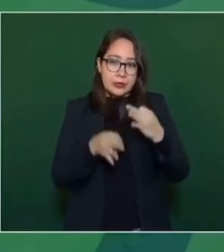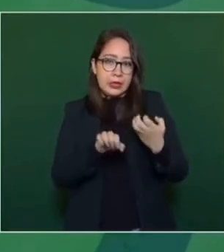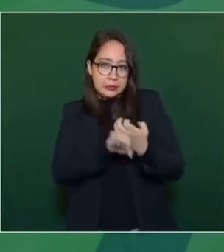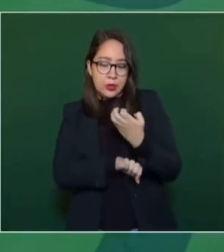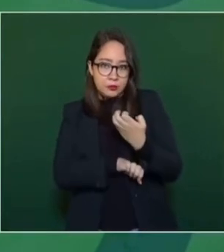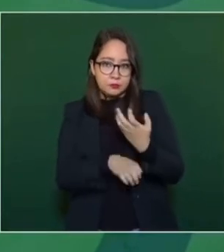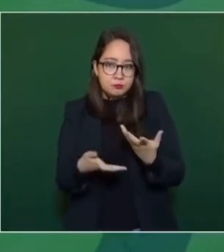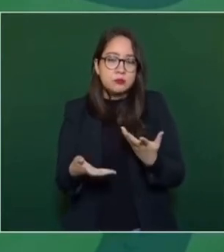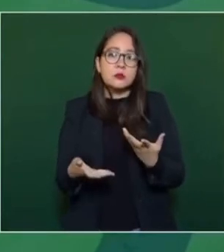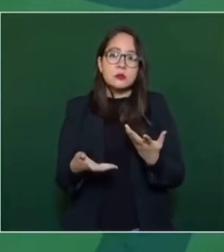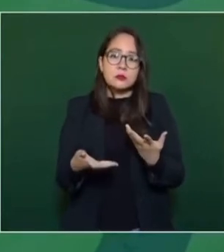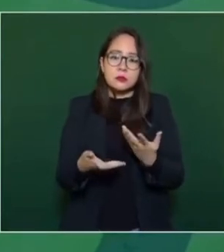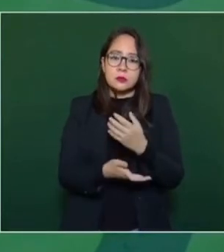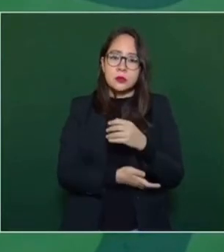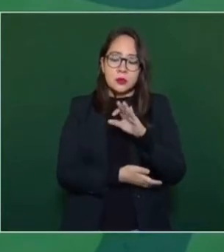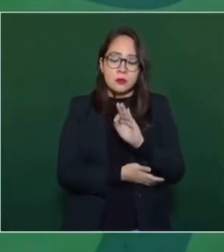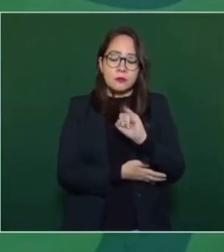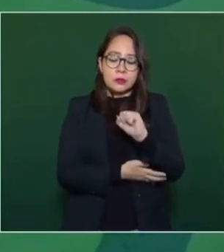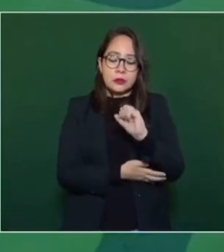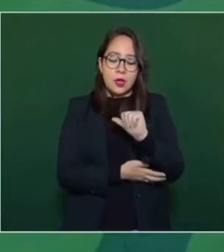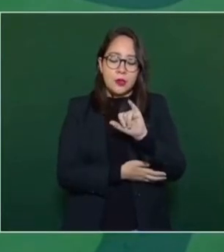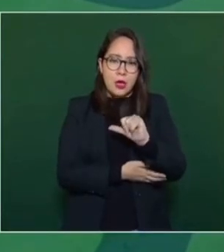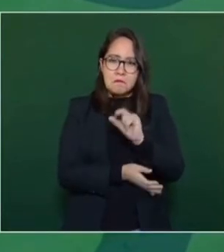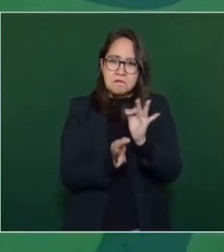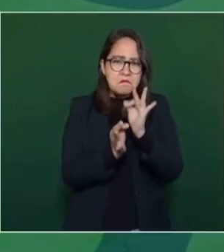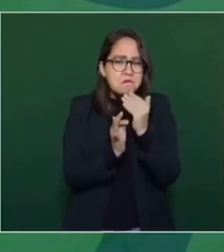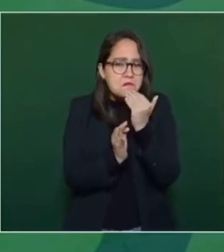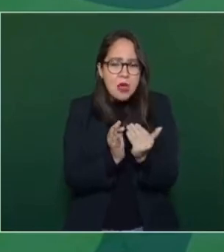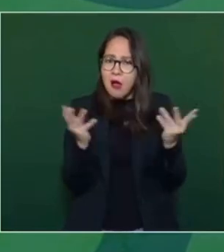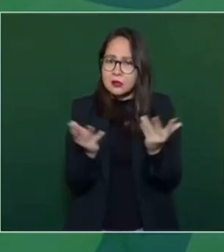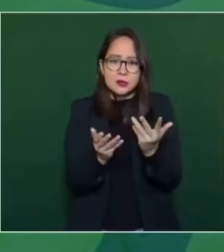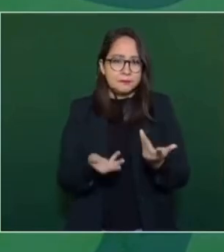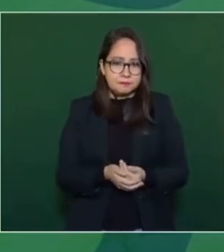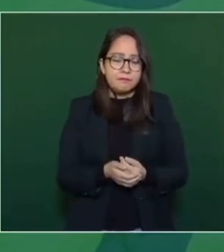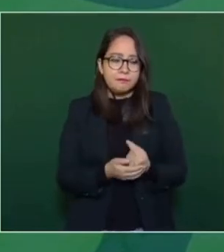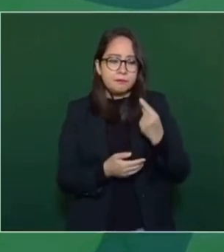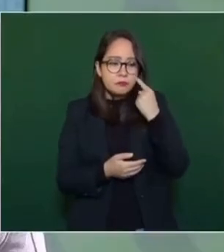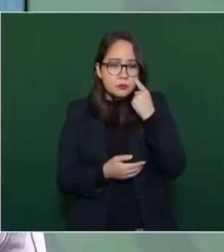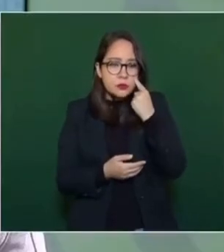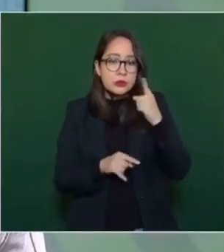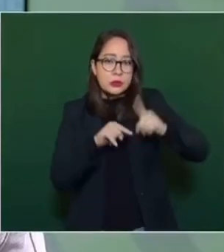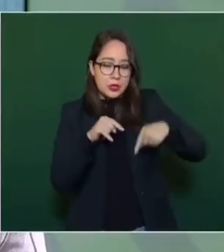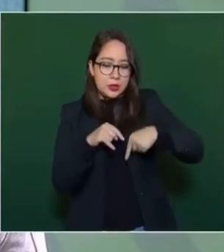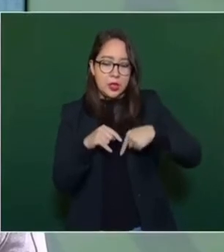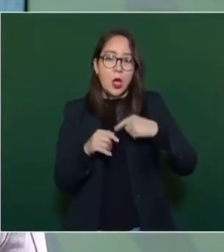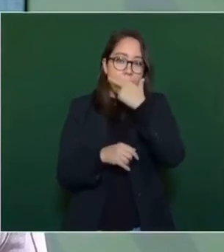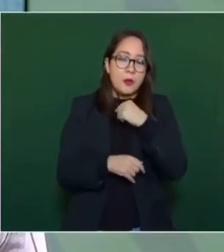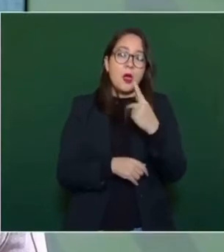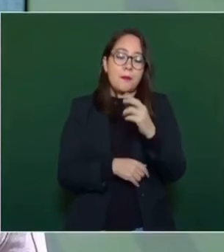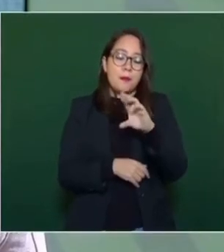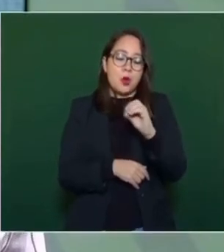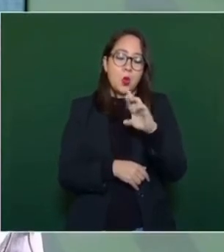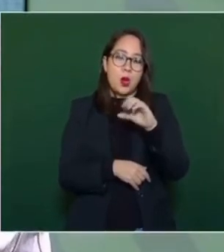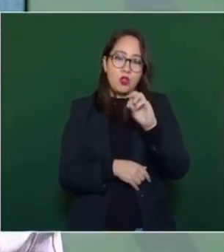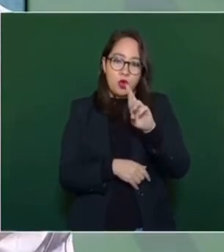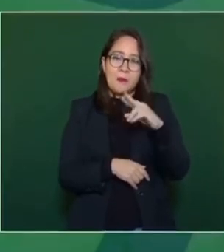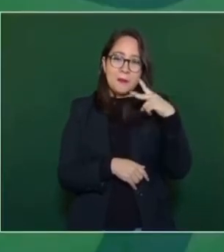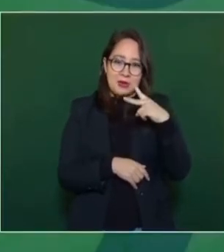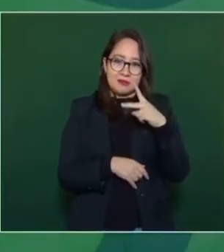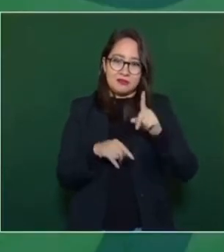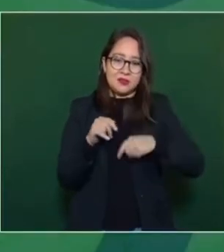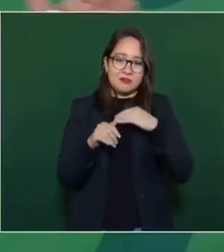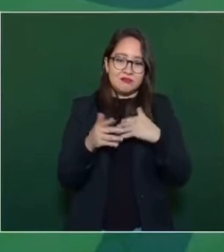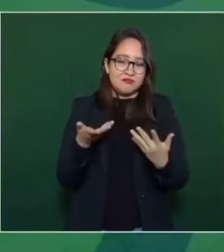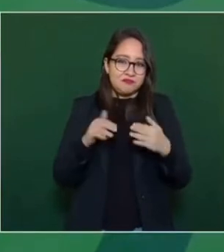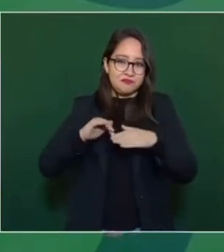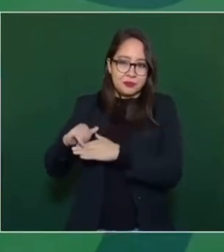del Estado, que actúa muy bien, fue muy acertada la remoción del procurador en Veracruz. A partir, se